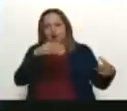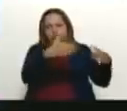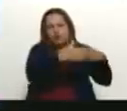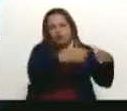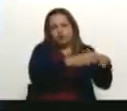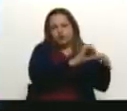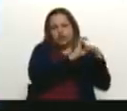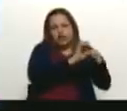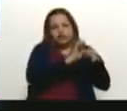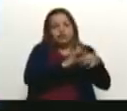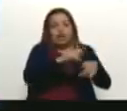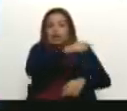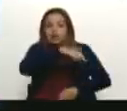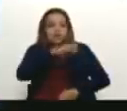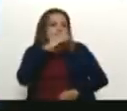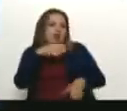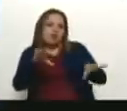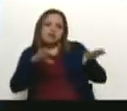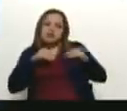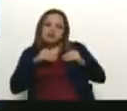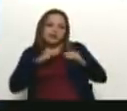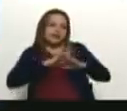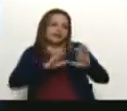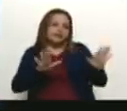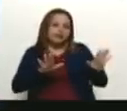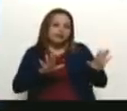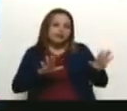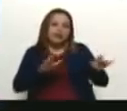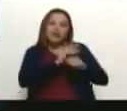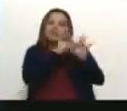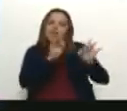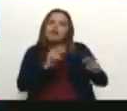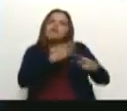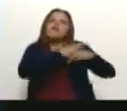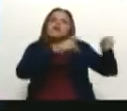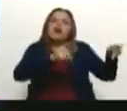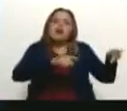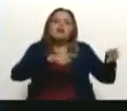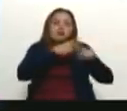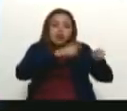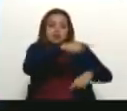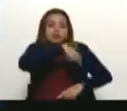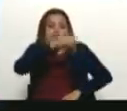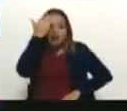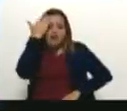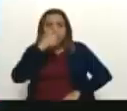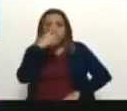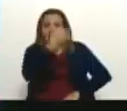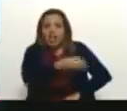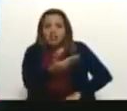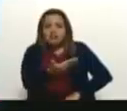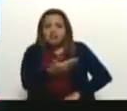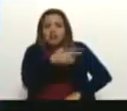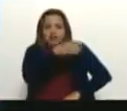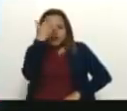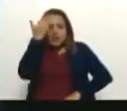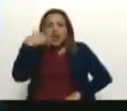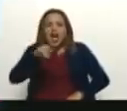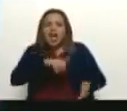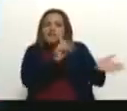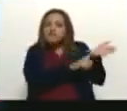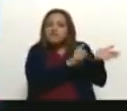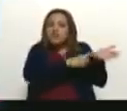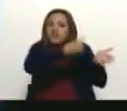a ellos les cuesta reconocerlo de manera pública, pero ellos saben que es verdad, ellos saben porque está la rúbrica de ellos,